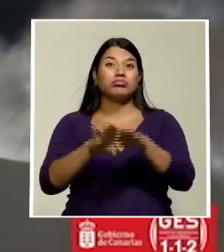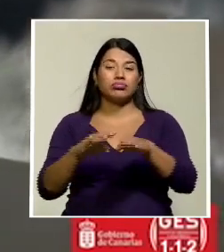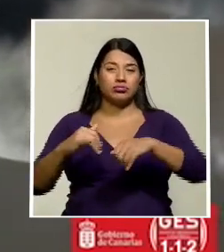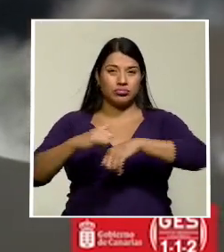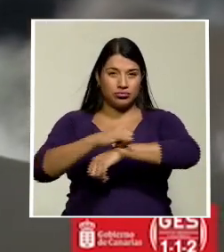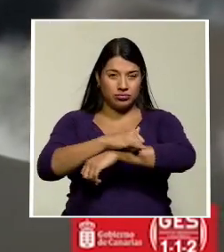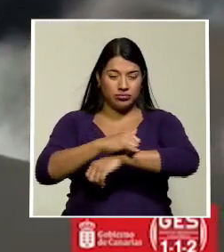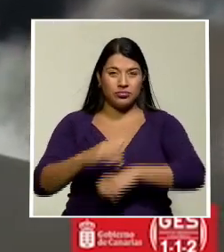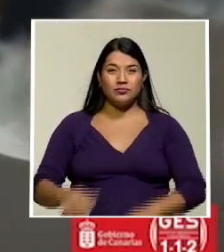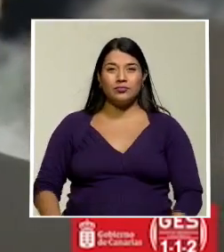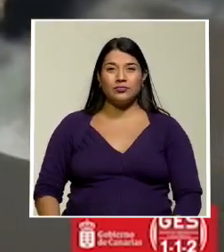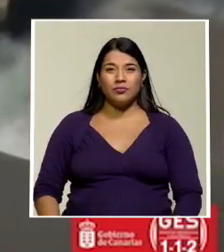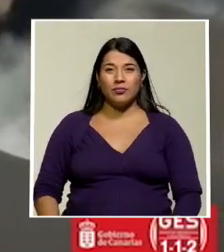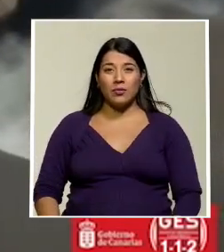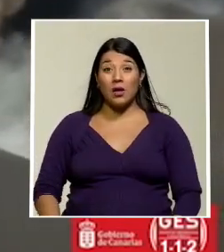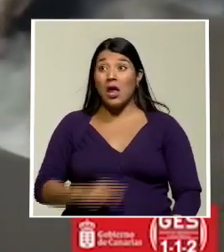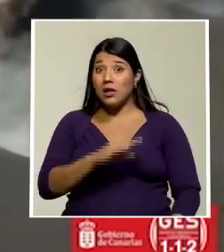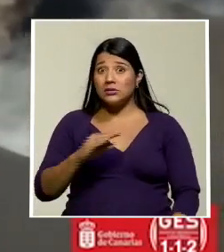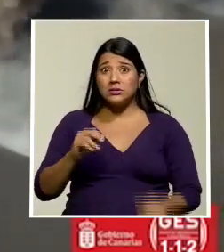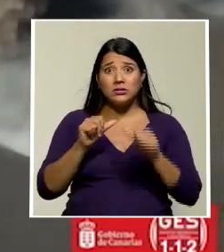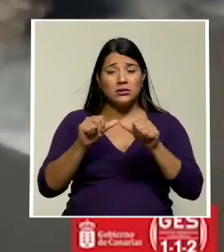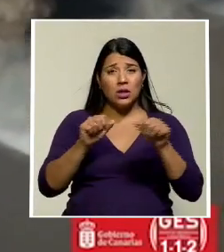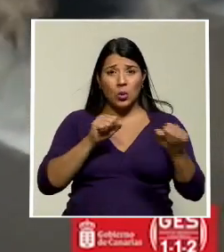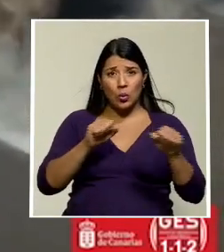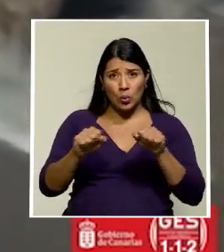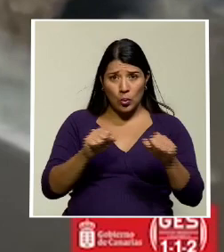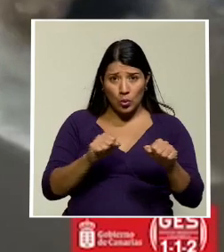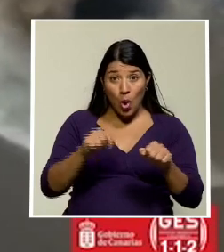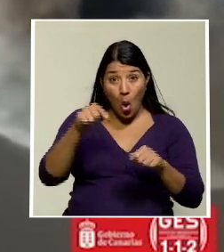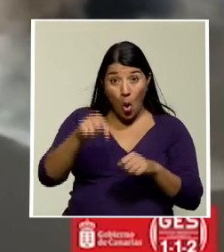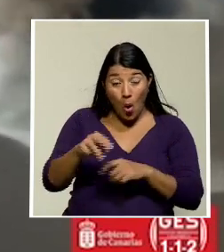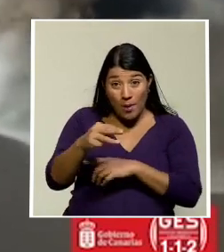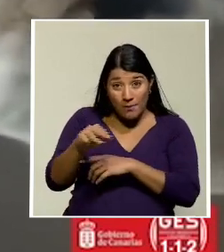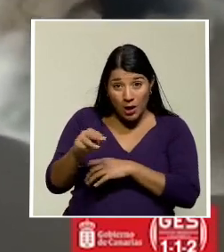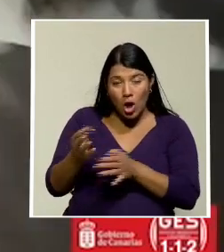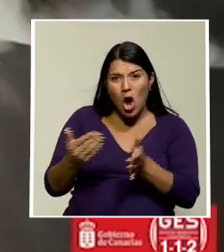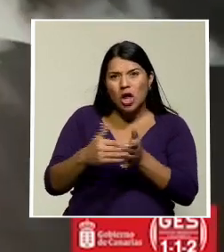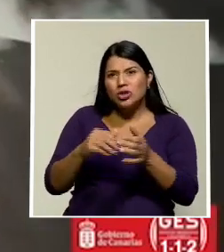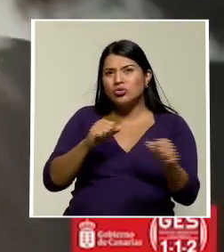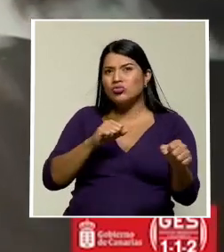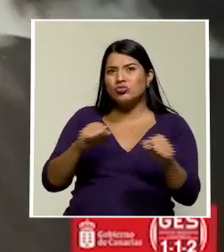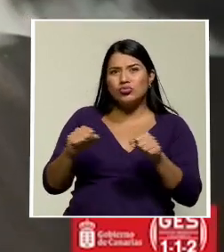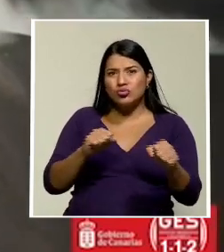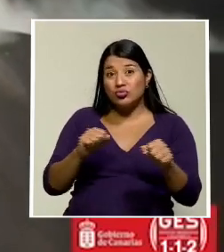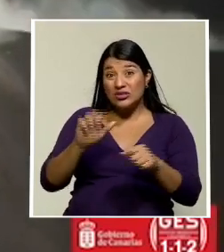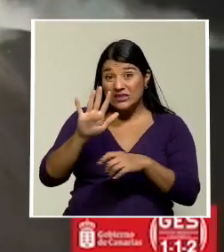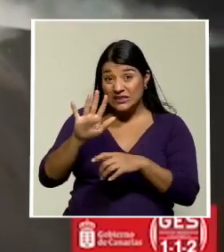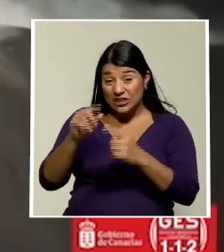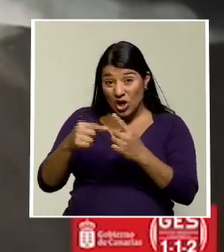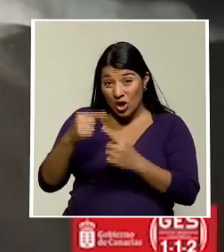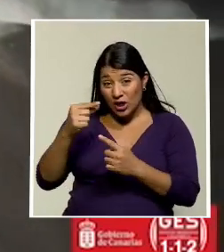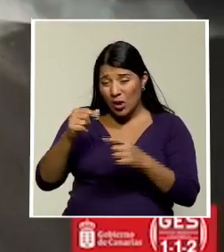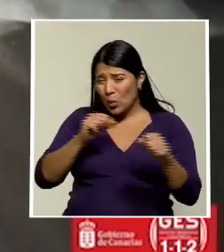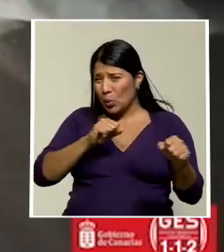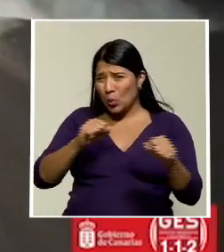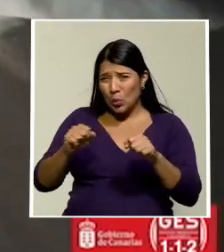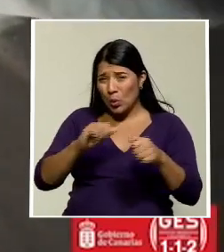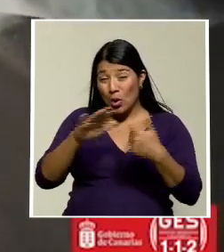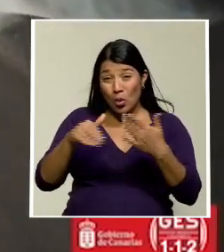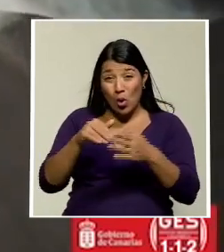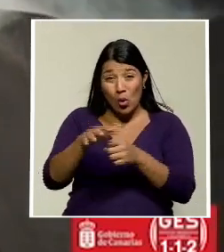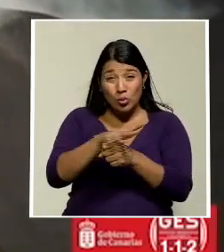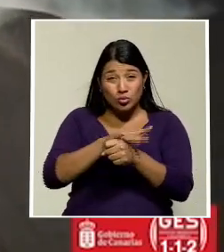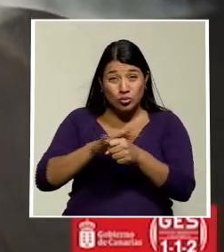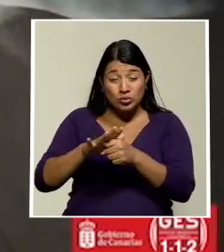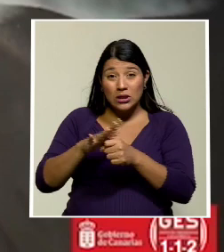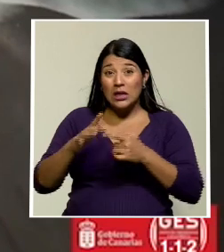mientras la tierra sigue temblando este miércoles a primera hora un nuevo terremoto de magnitud 5 sacudió toda la isla y se sintió en